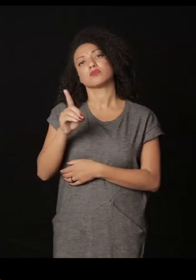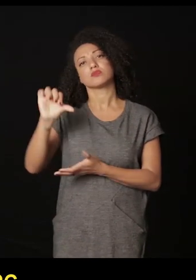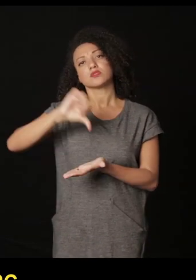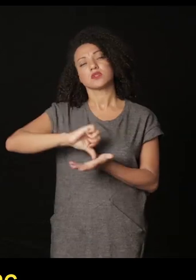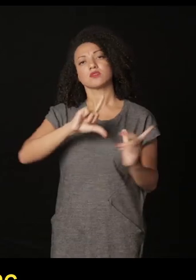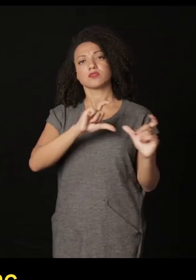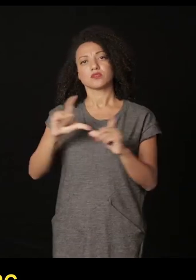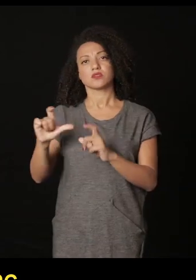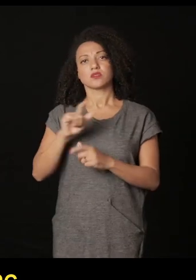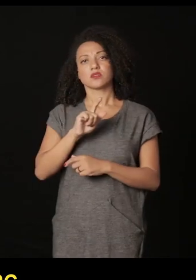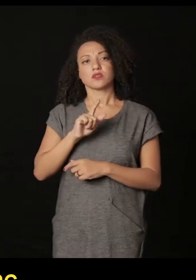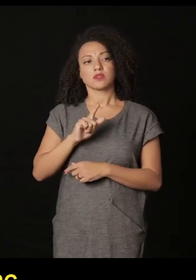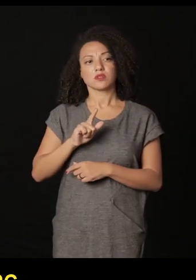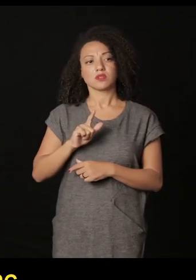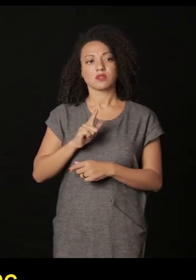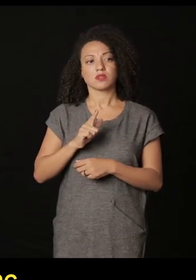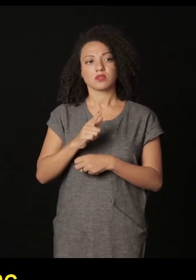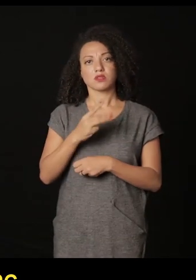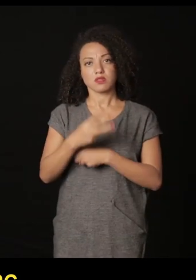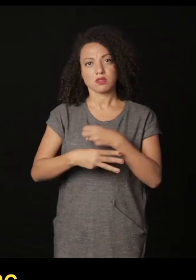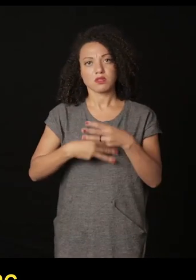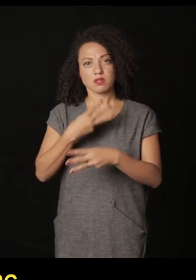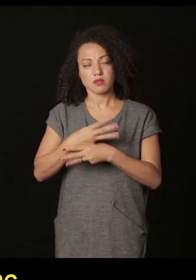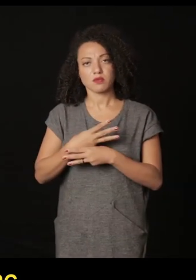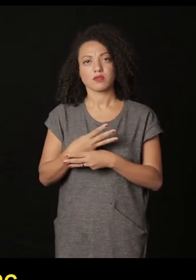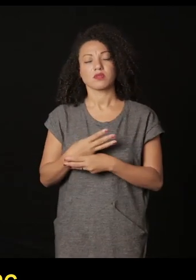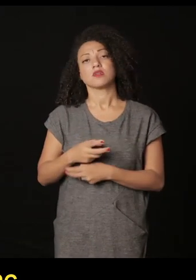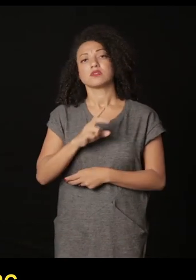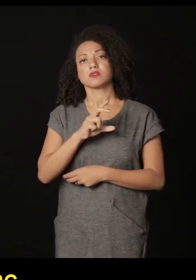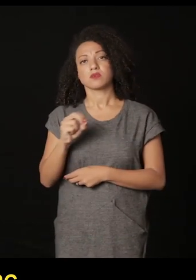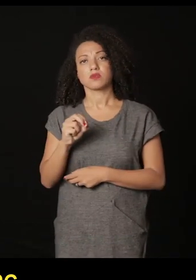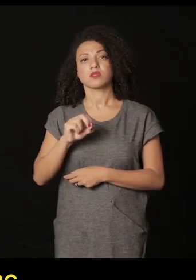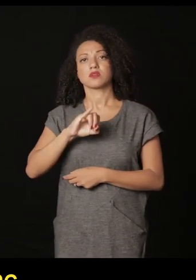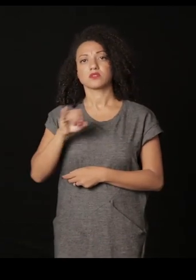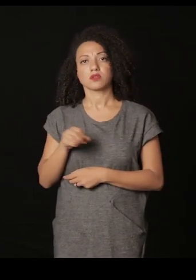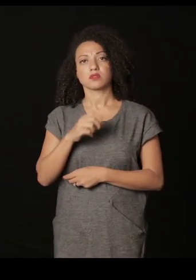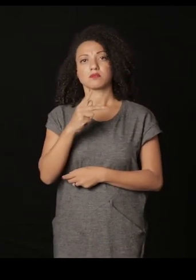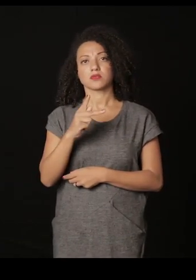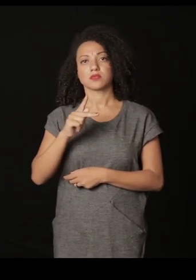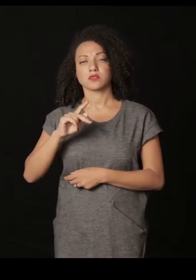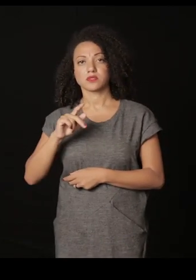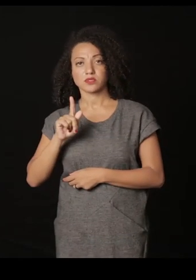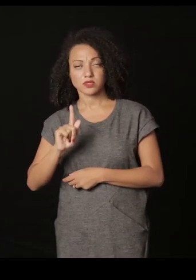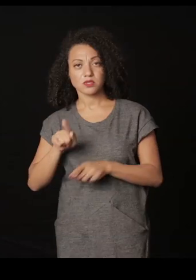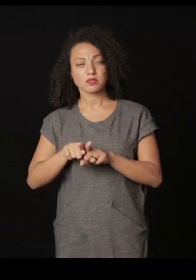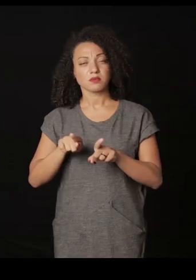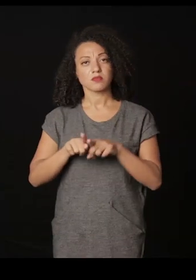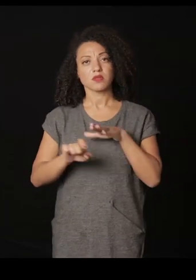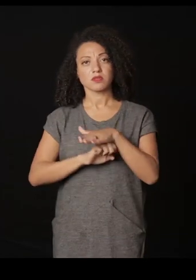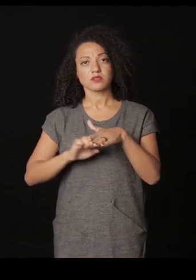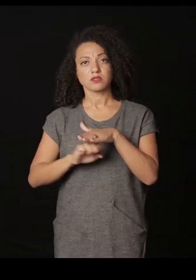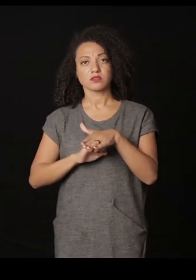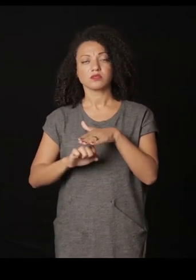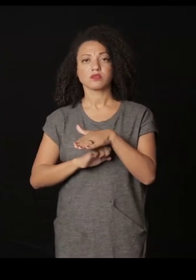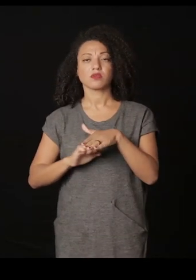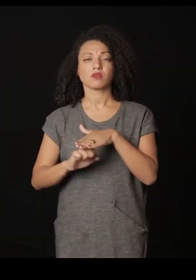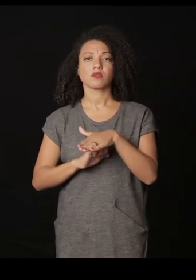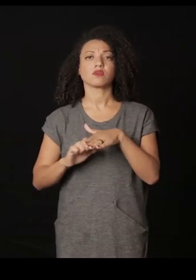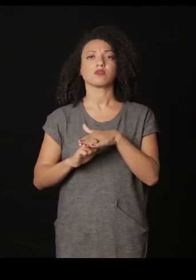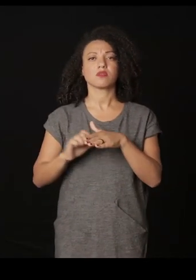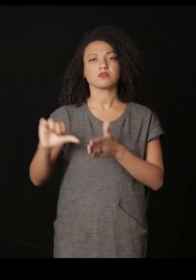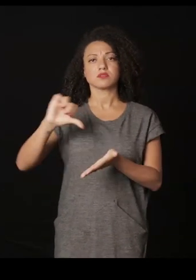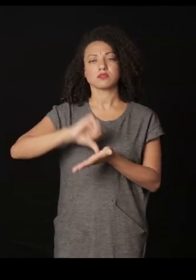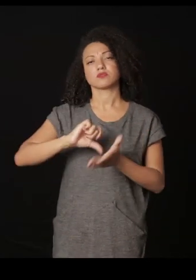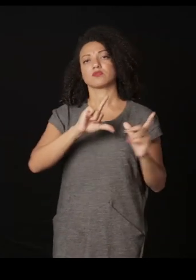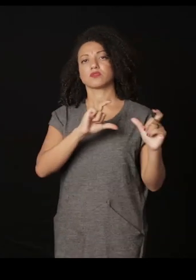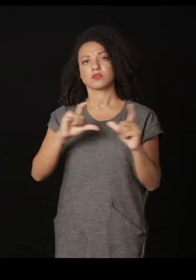Geneve e fundador da Triennal 550 JPG. E da editora edición Centro